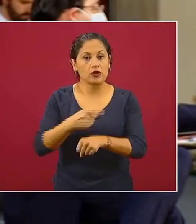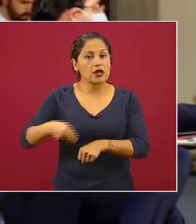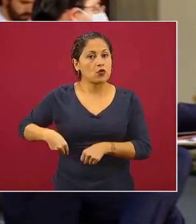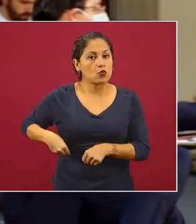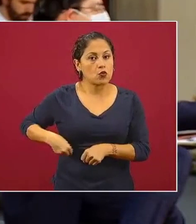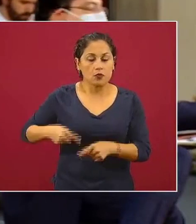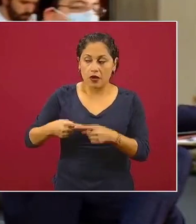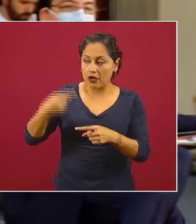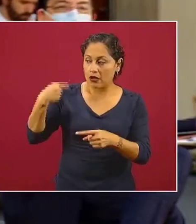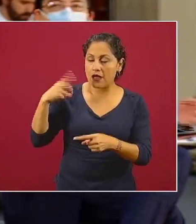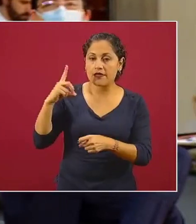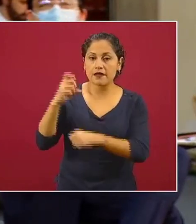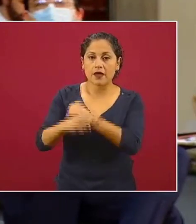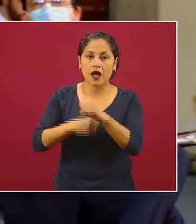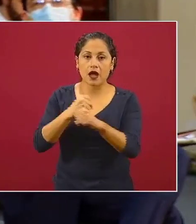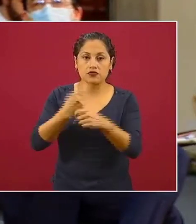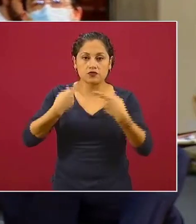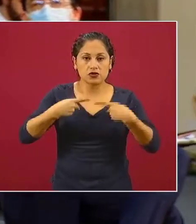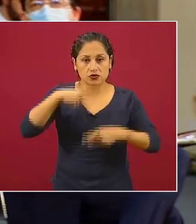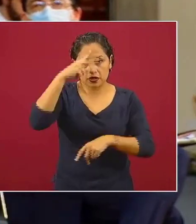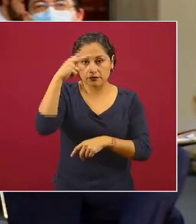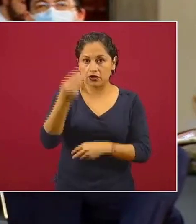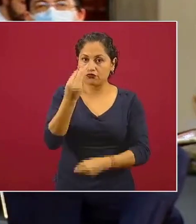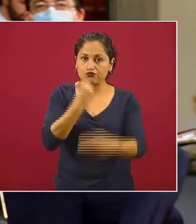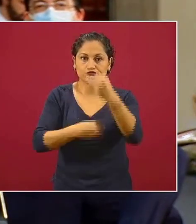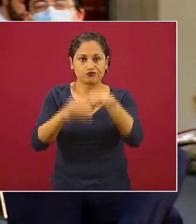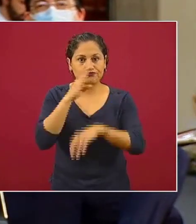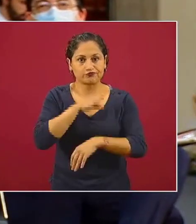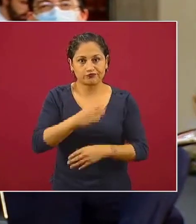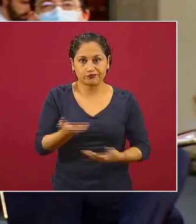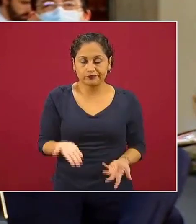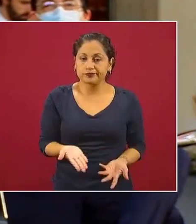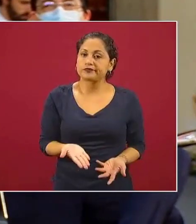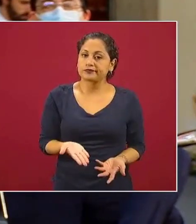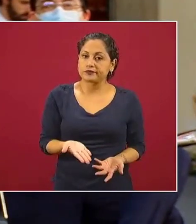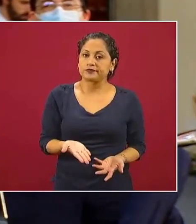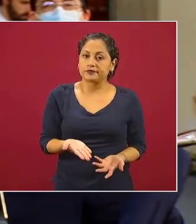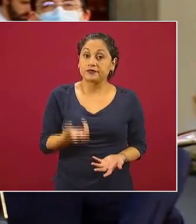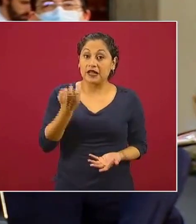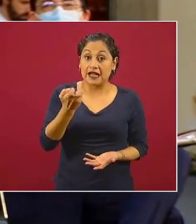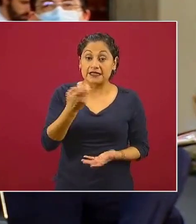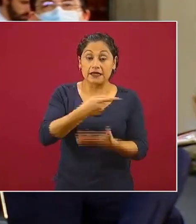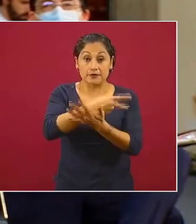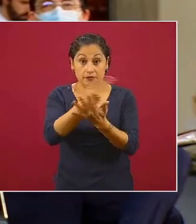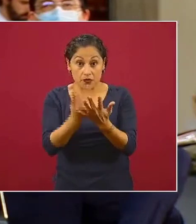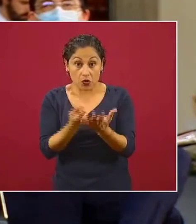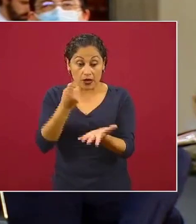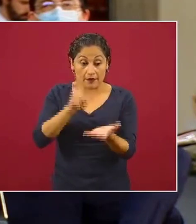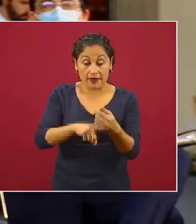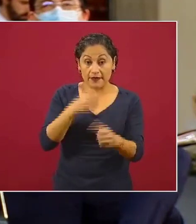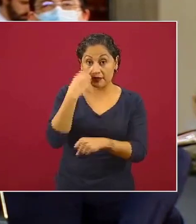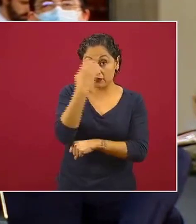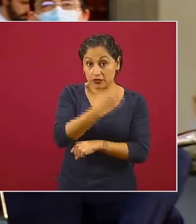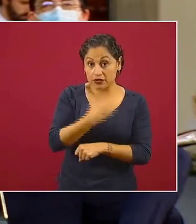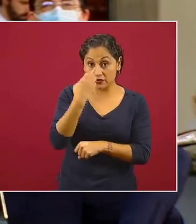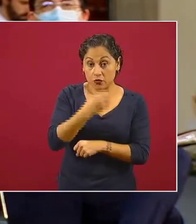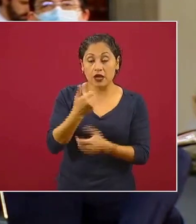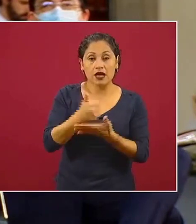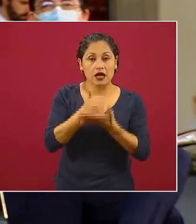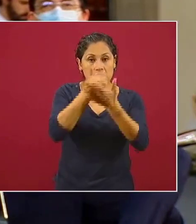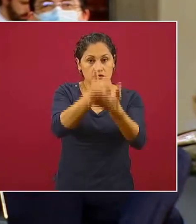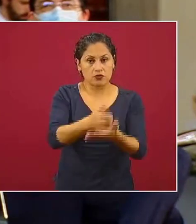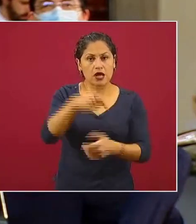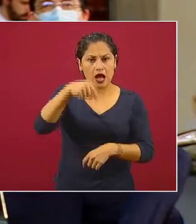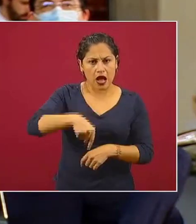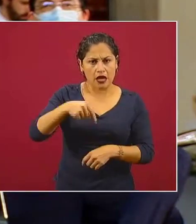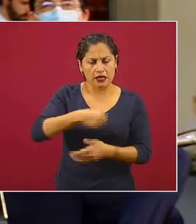30 años este programa venía haciendo la contención y el cambio de hábitos había un programa que se llama Saludarte